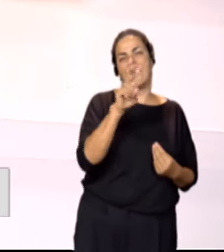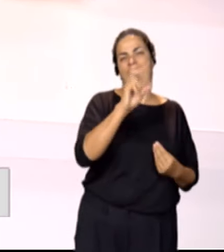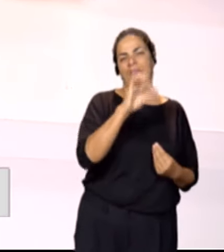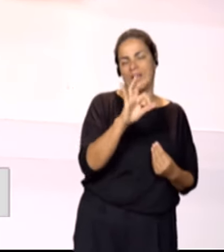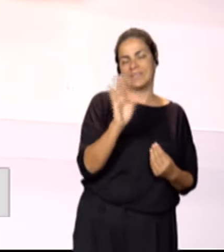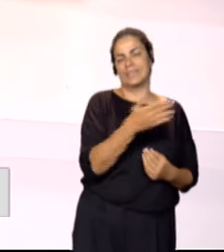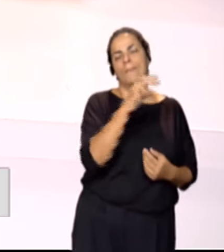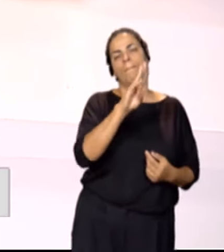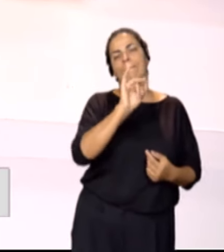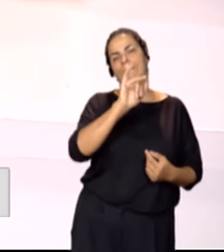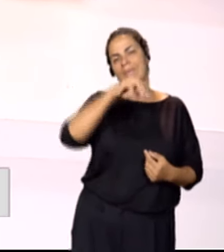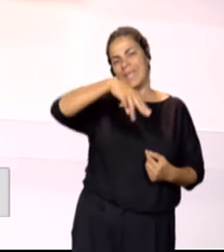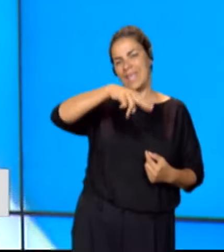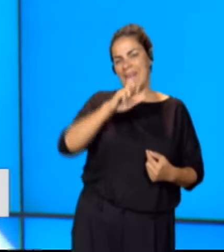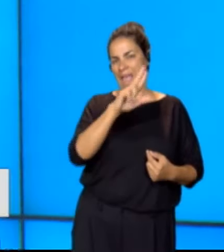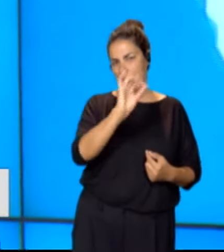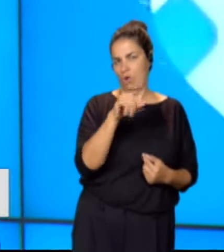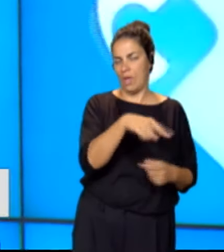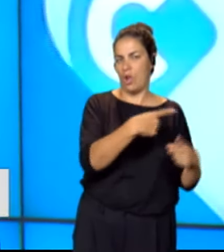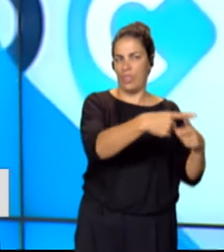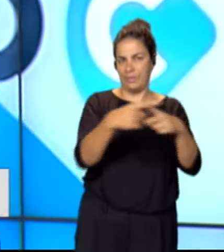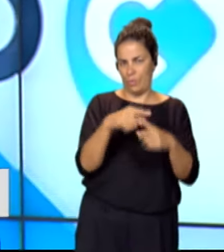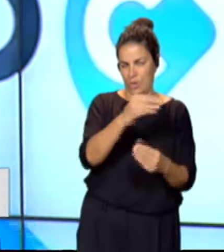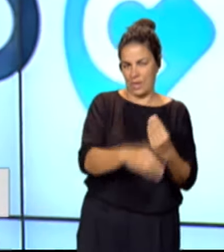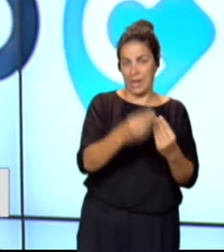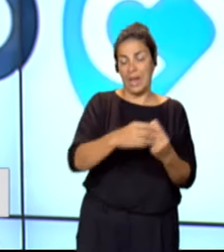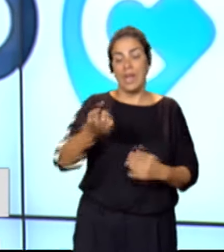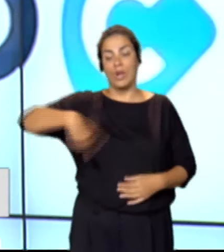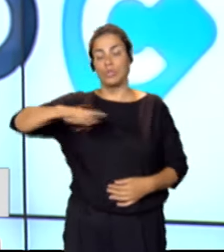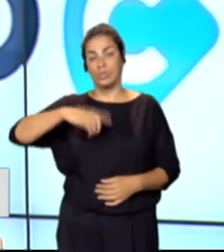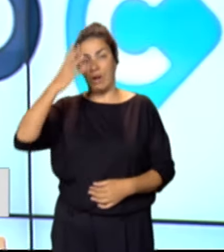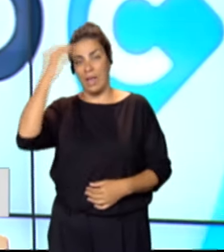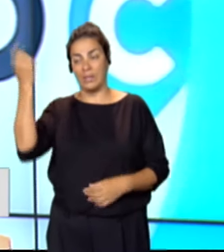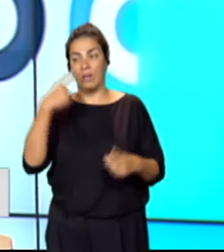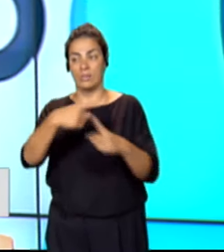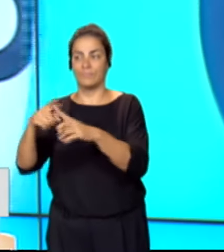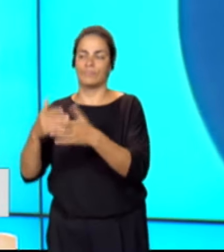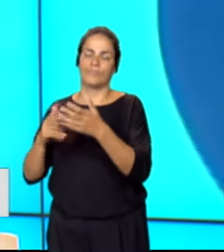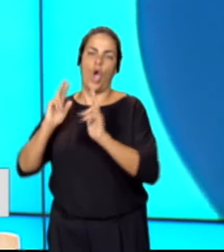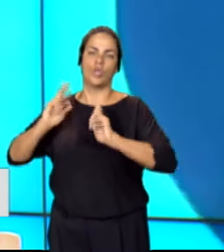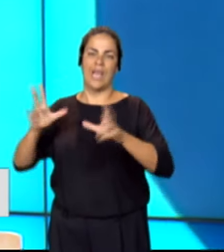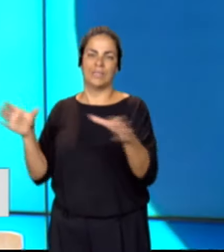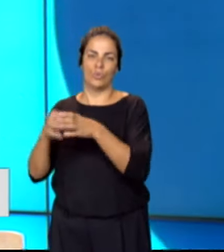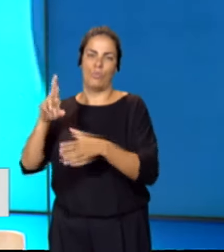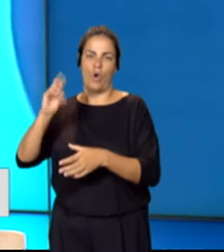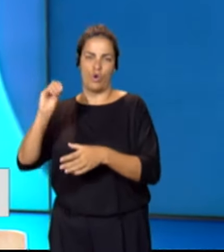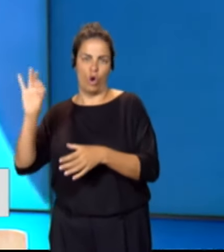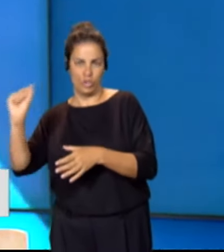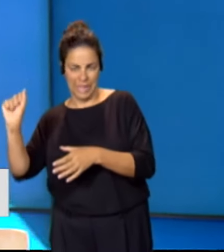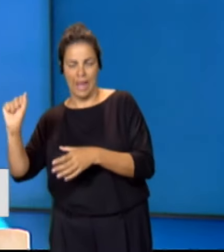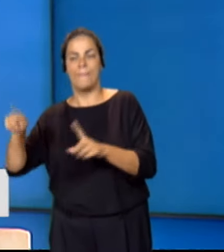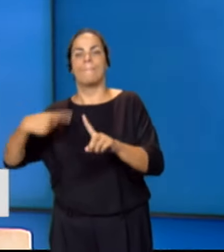en Gran Canaria. Nosotros en Lanzarote lo distribuimos en los hoteles del Rosa Group y también en la